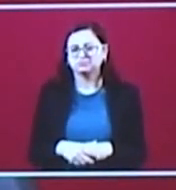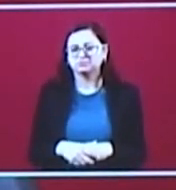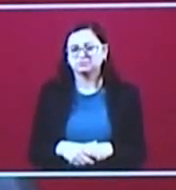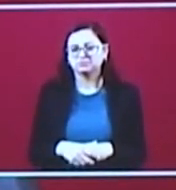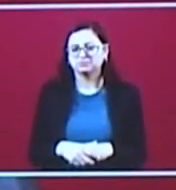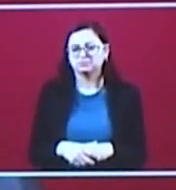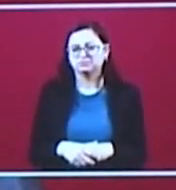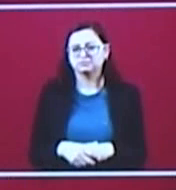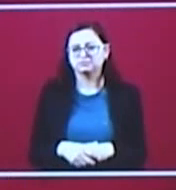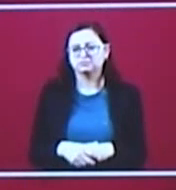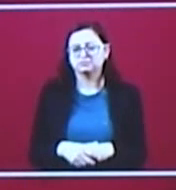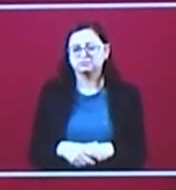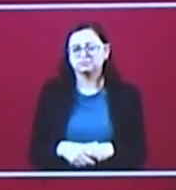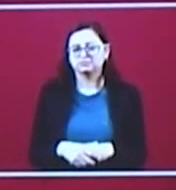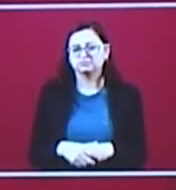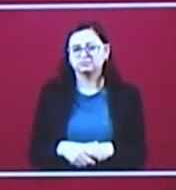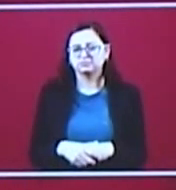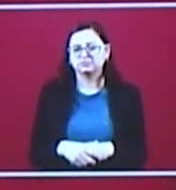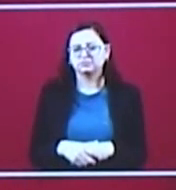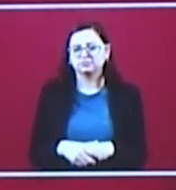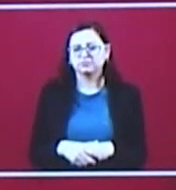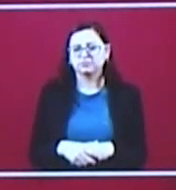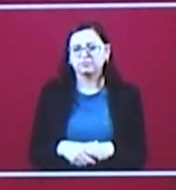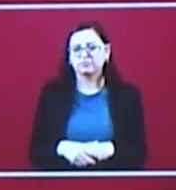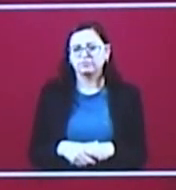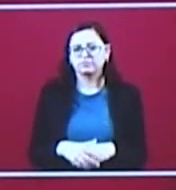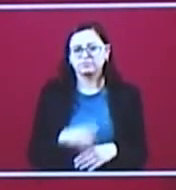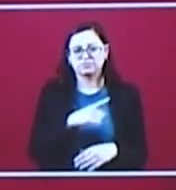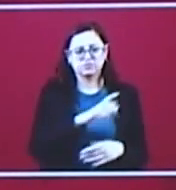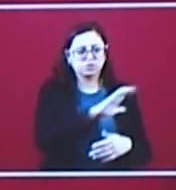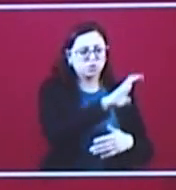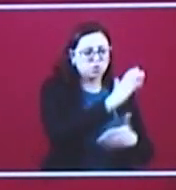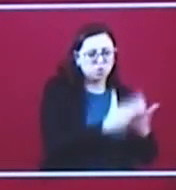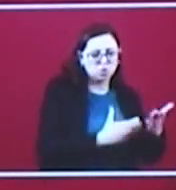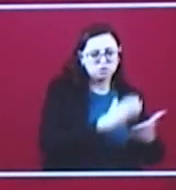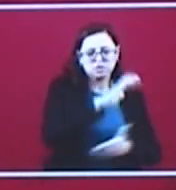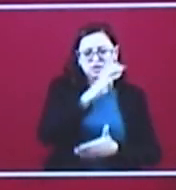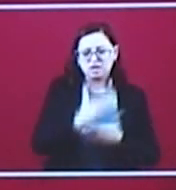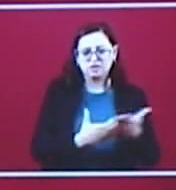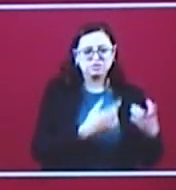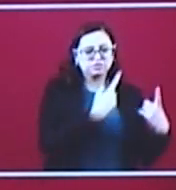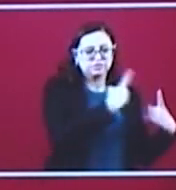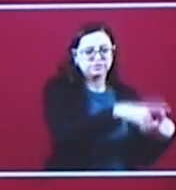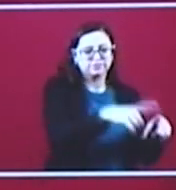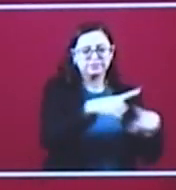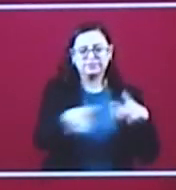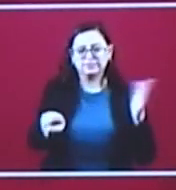la autoridad electoral, como lo marcan nuestras leyes. Entendible, ¿no?